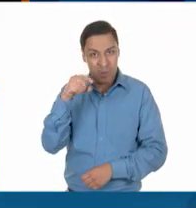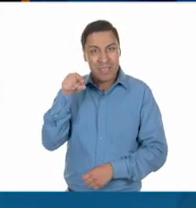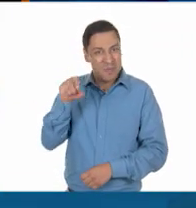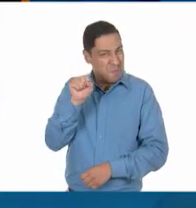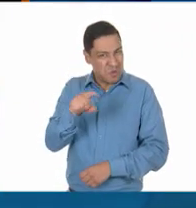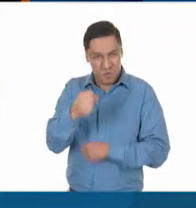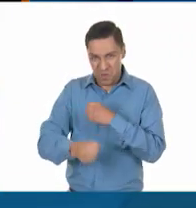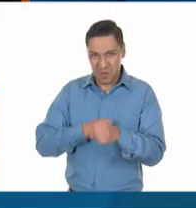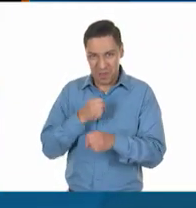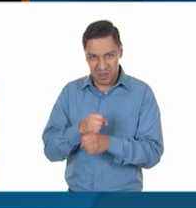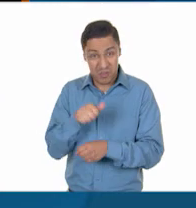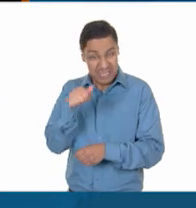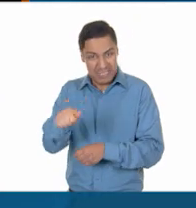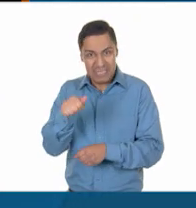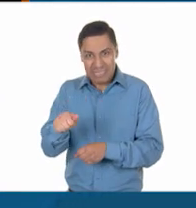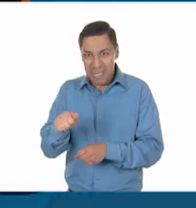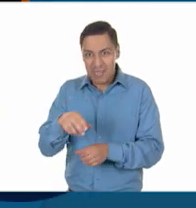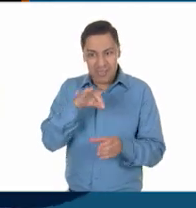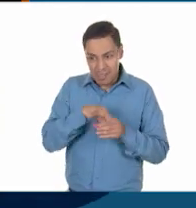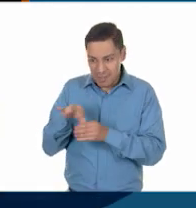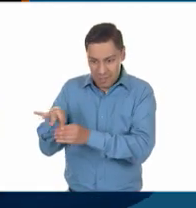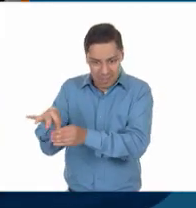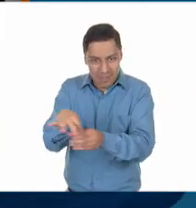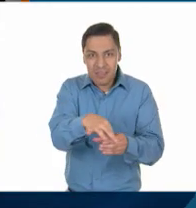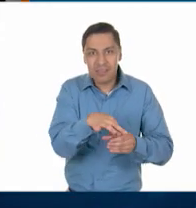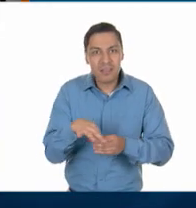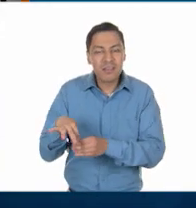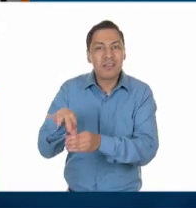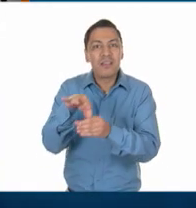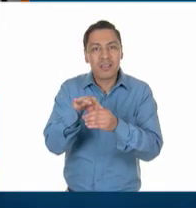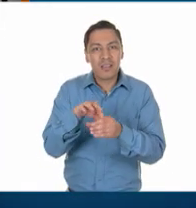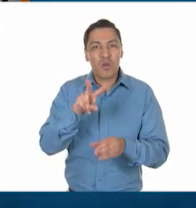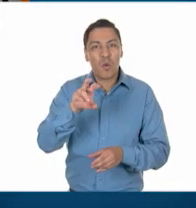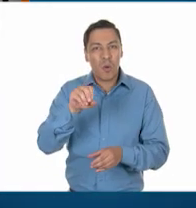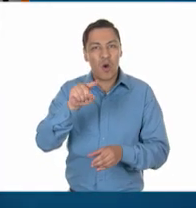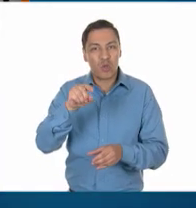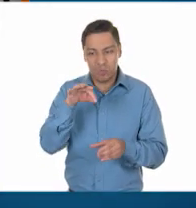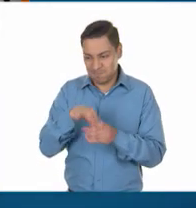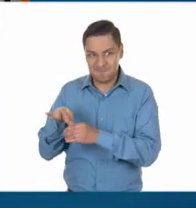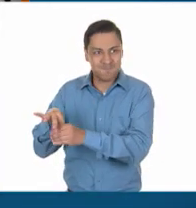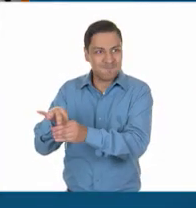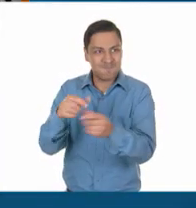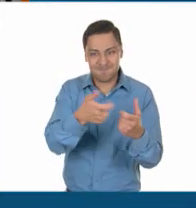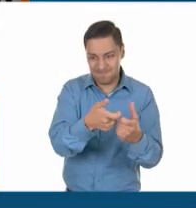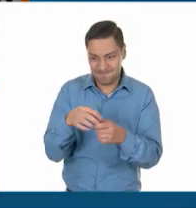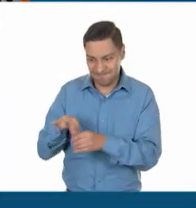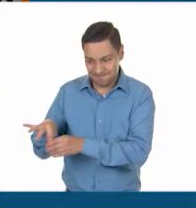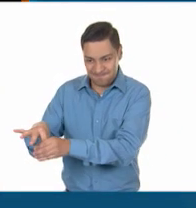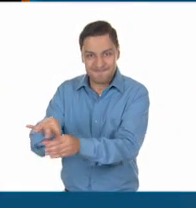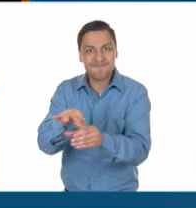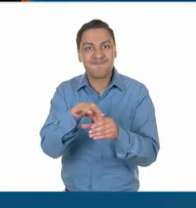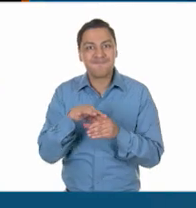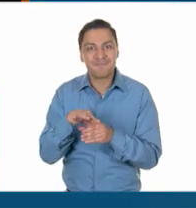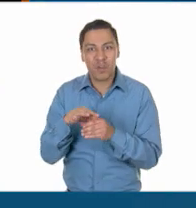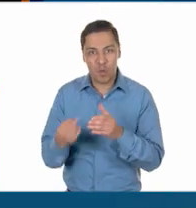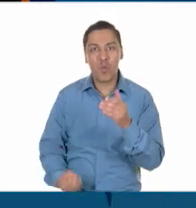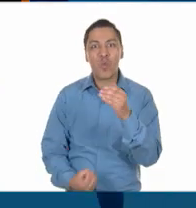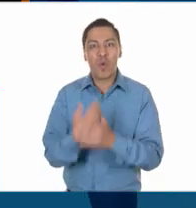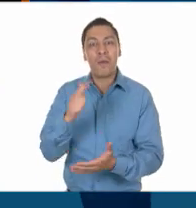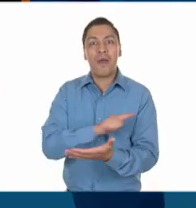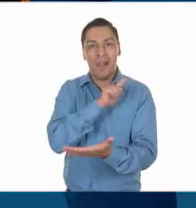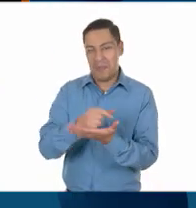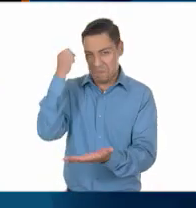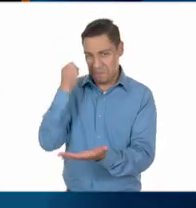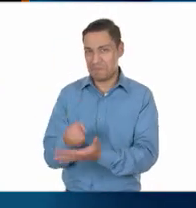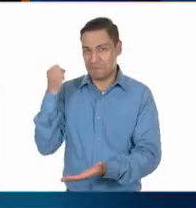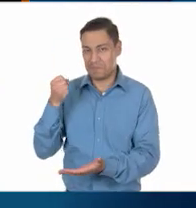elecciones en la historia de México en que se ejerció el voto directo. Sin embargo, el gobierno de